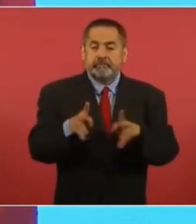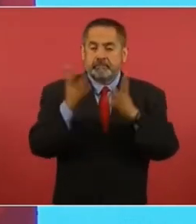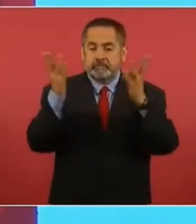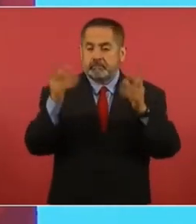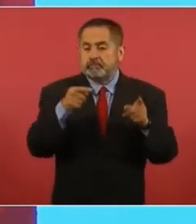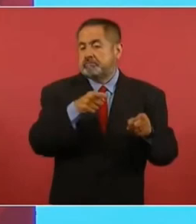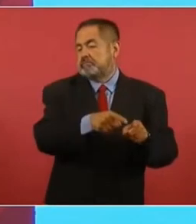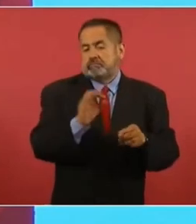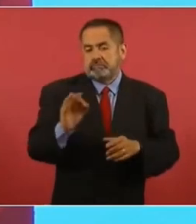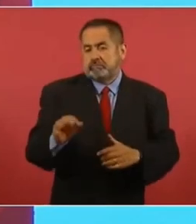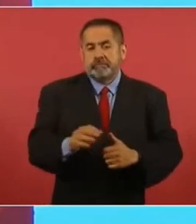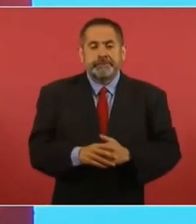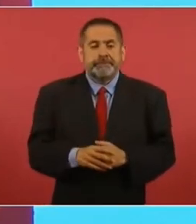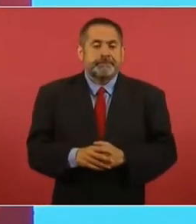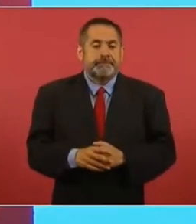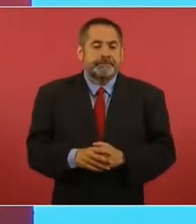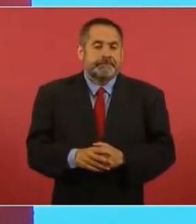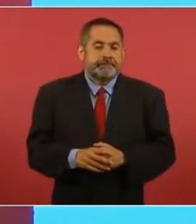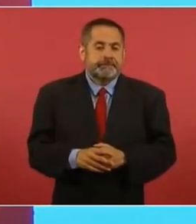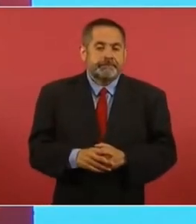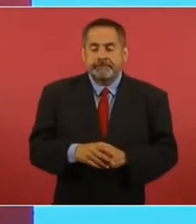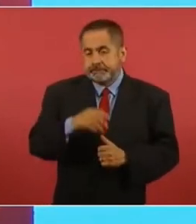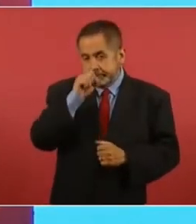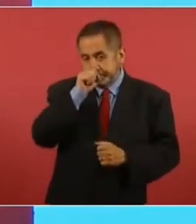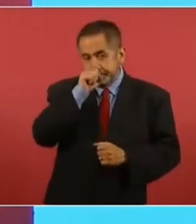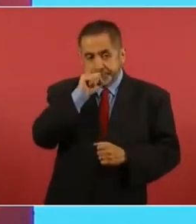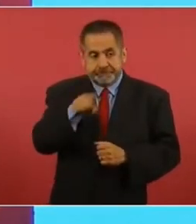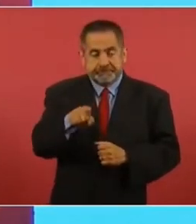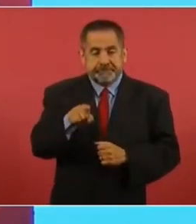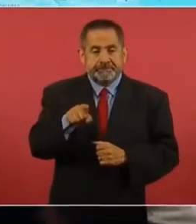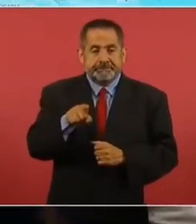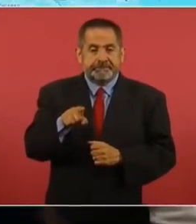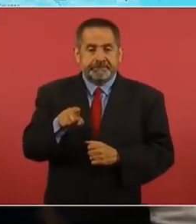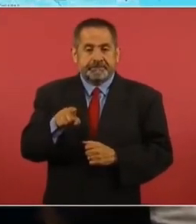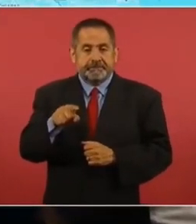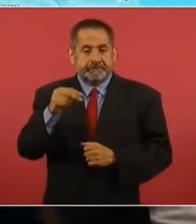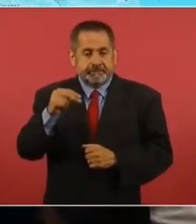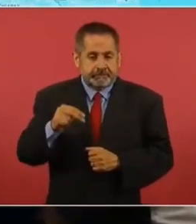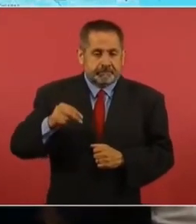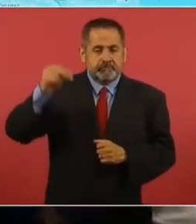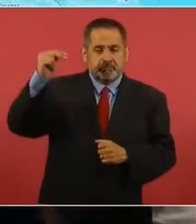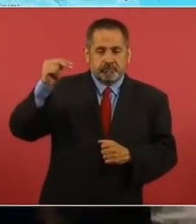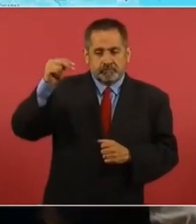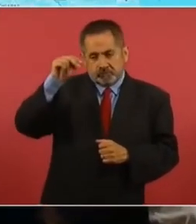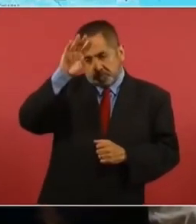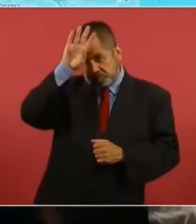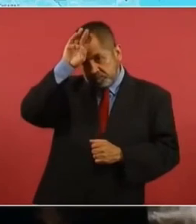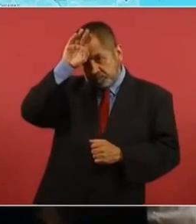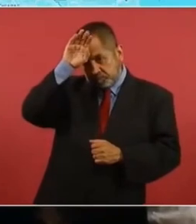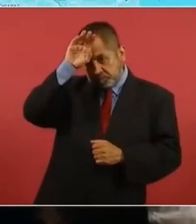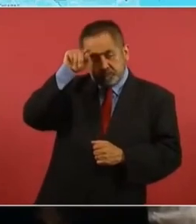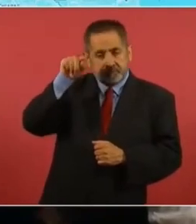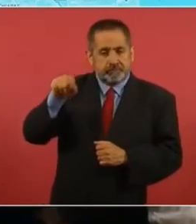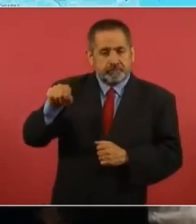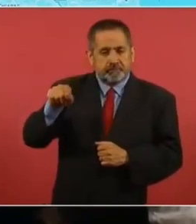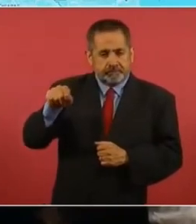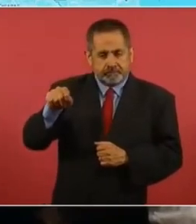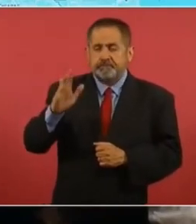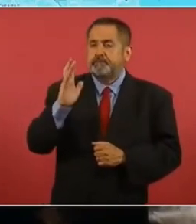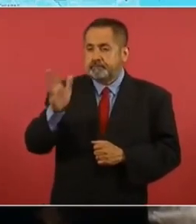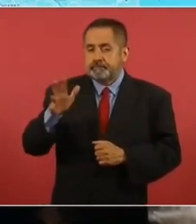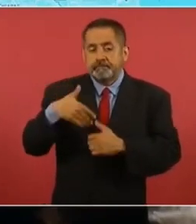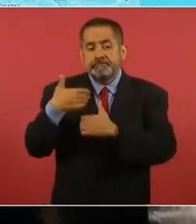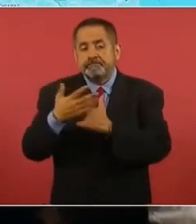Y tenemos también en el norte, en Monterrey, ya un